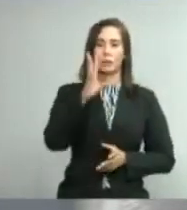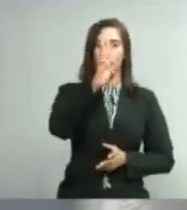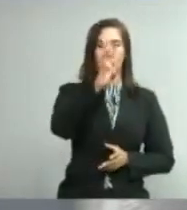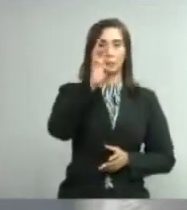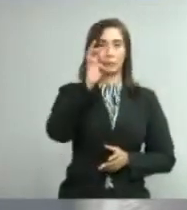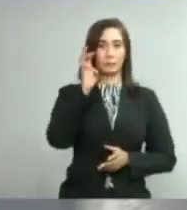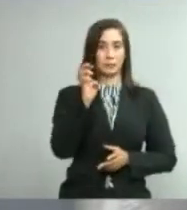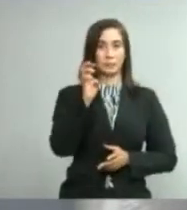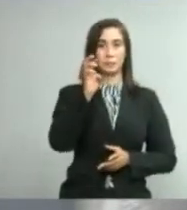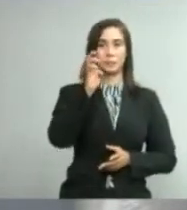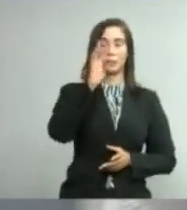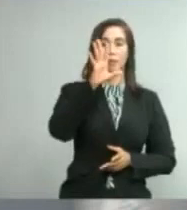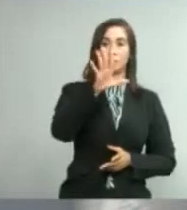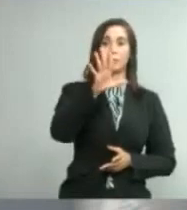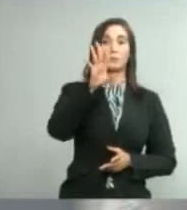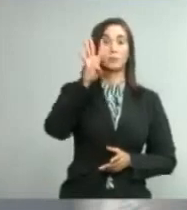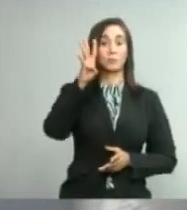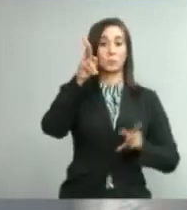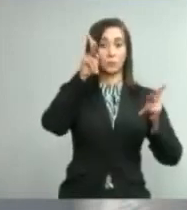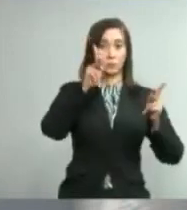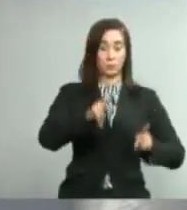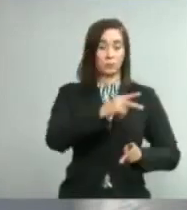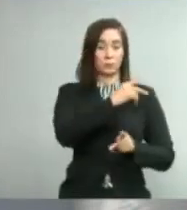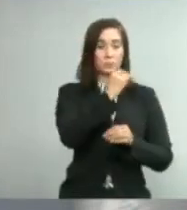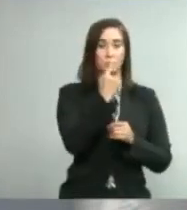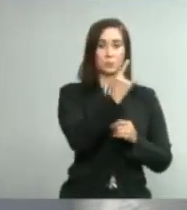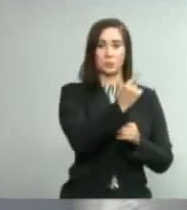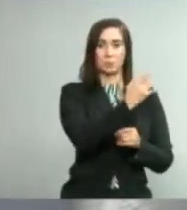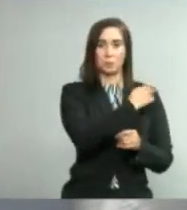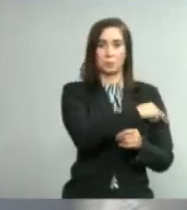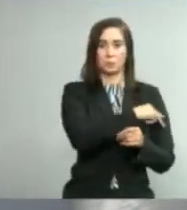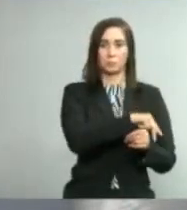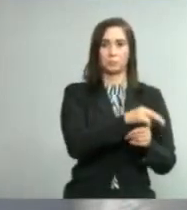654 muchísimas gracias